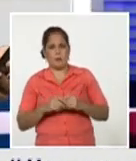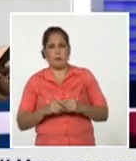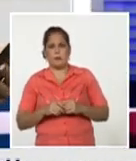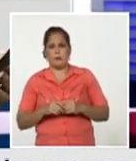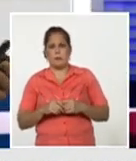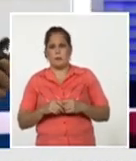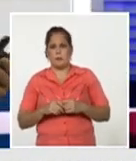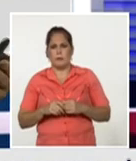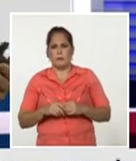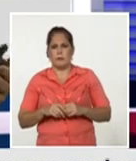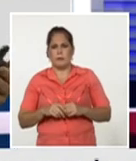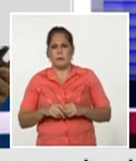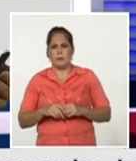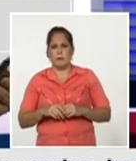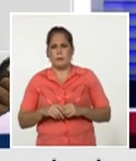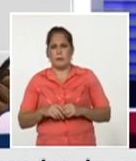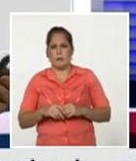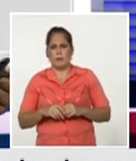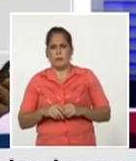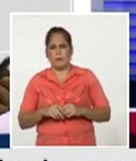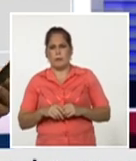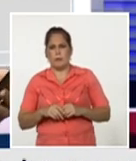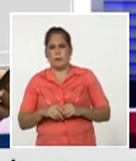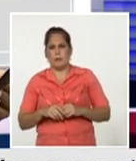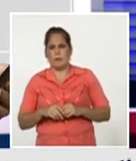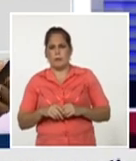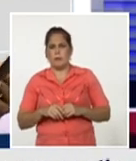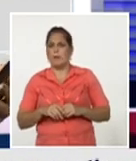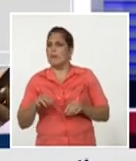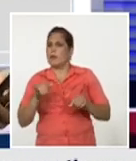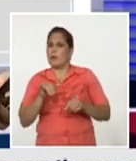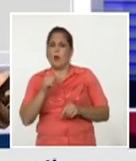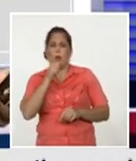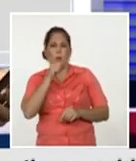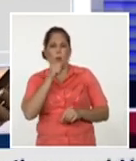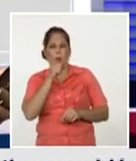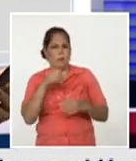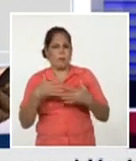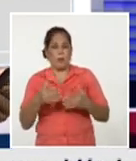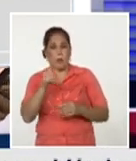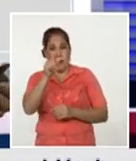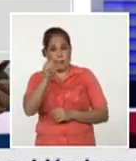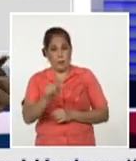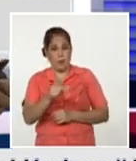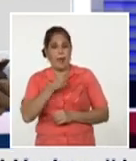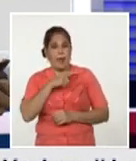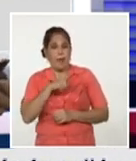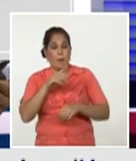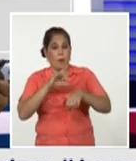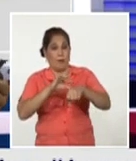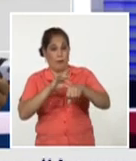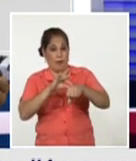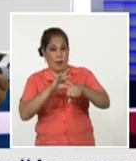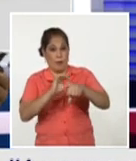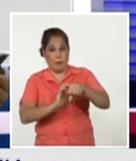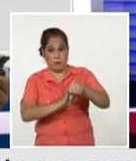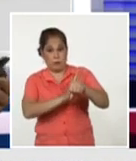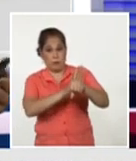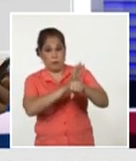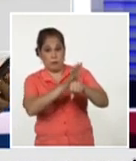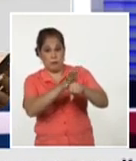y también al parecer genera muchas dudas que pasa si una persona se contagia de la COVID-19